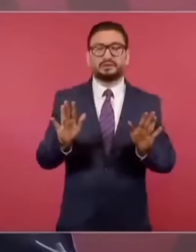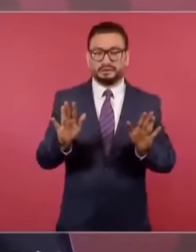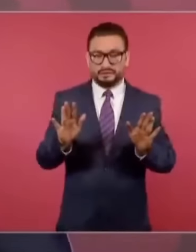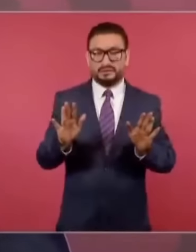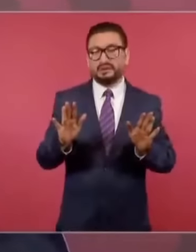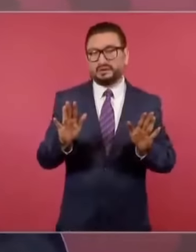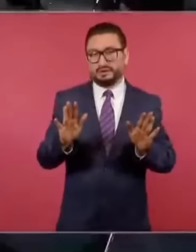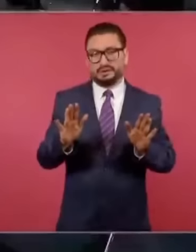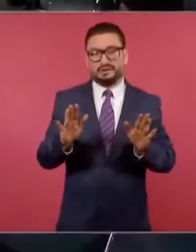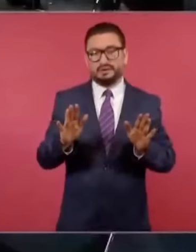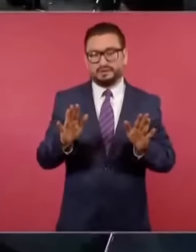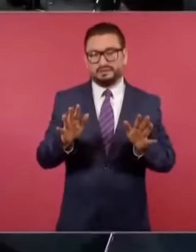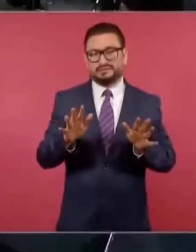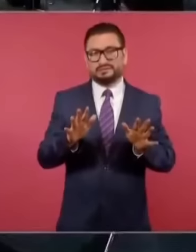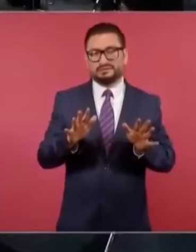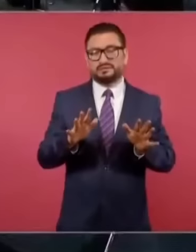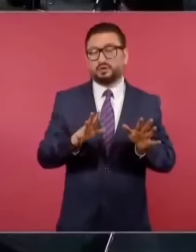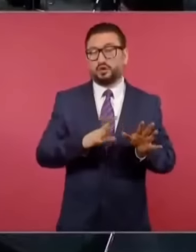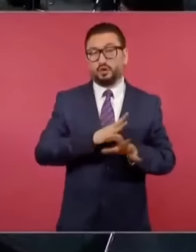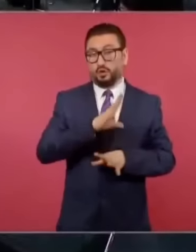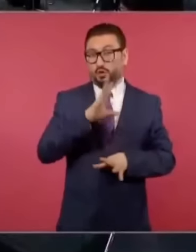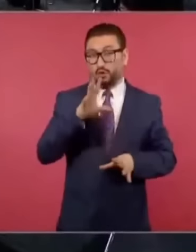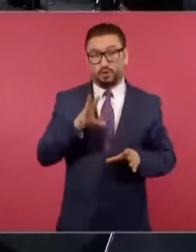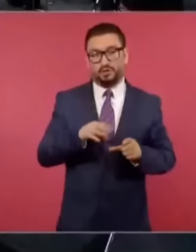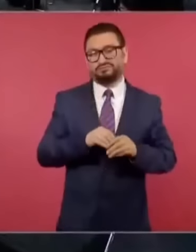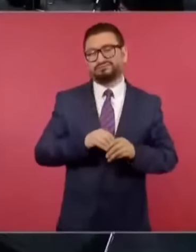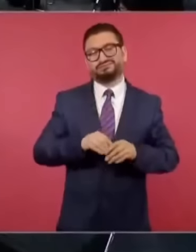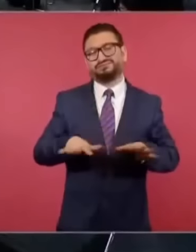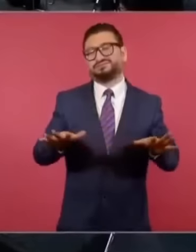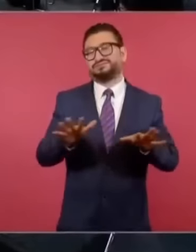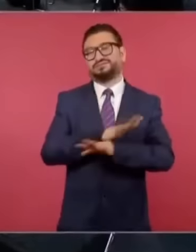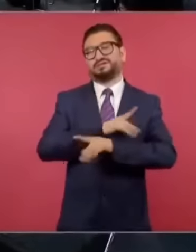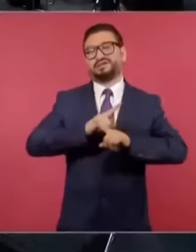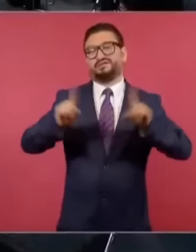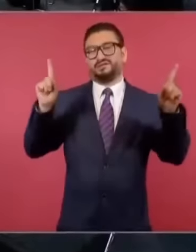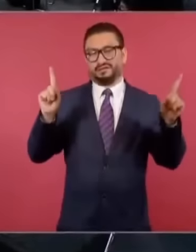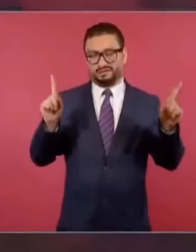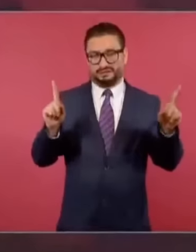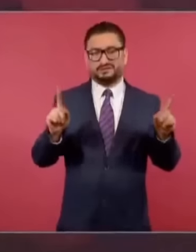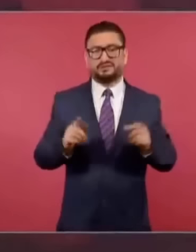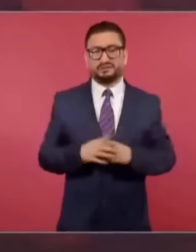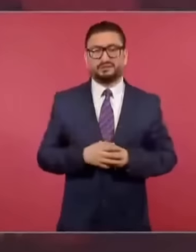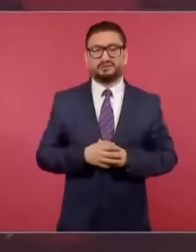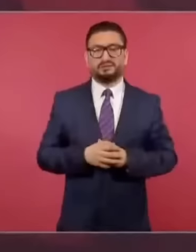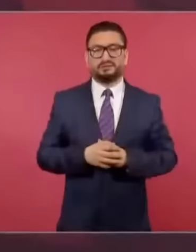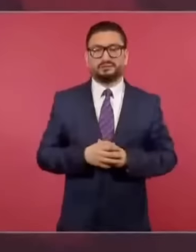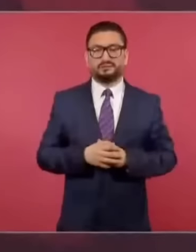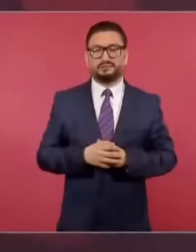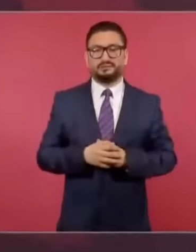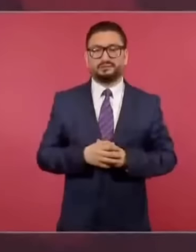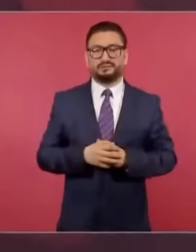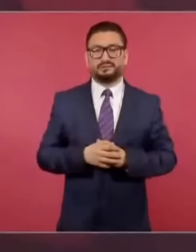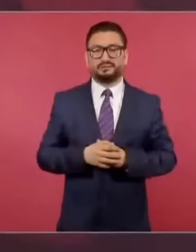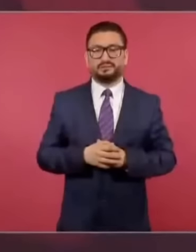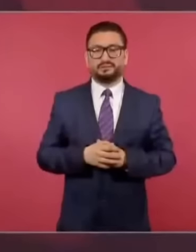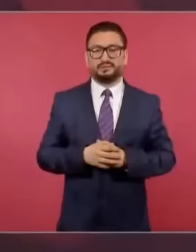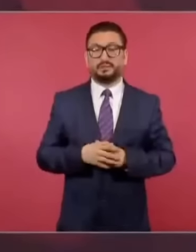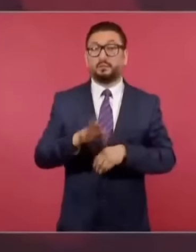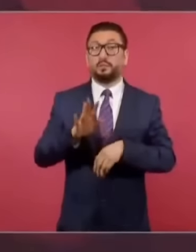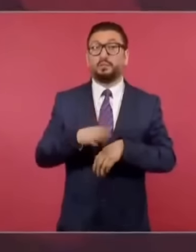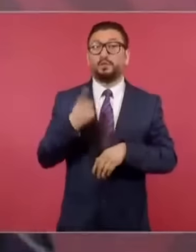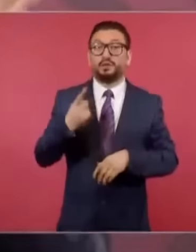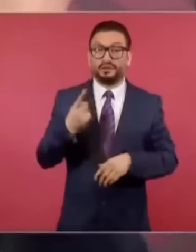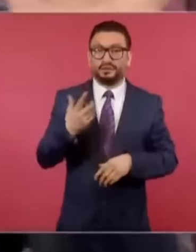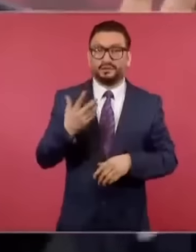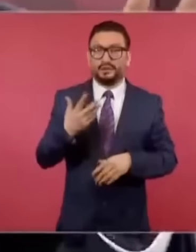completamente ya distinto, porque no, no toco madera,